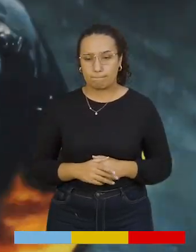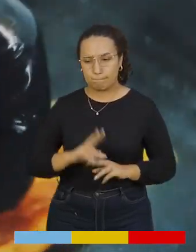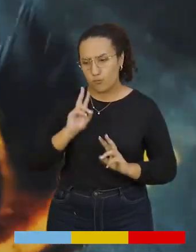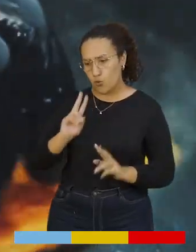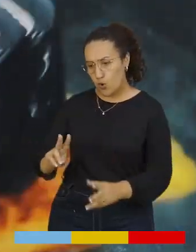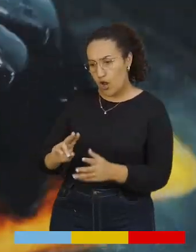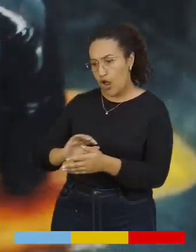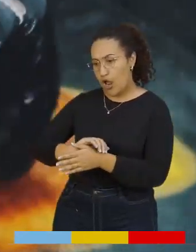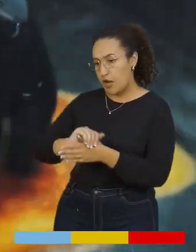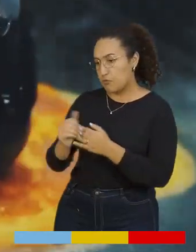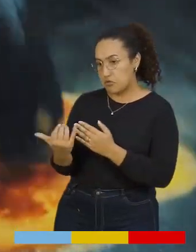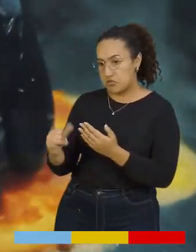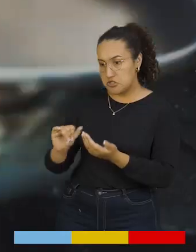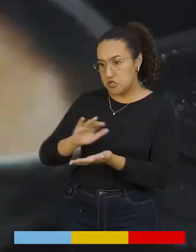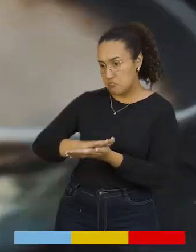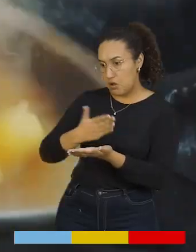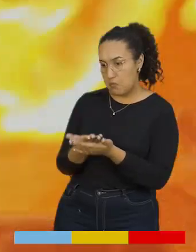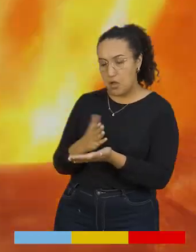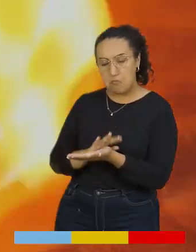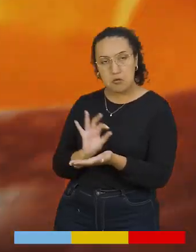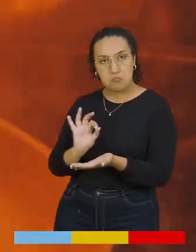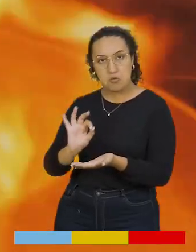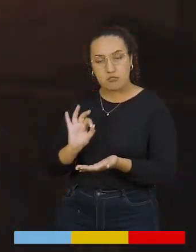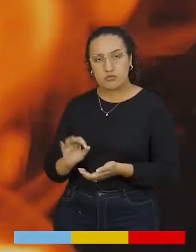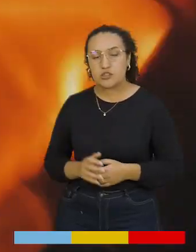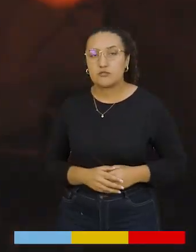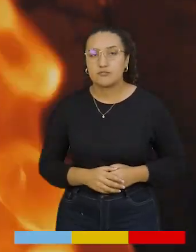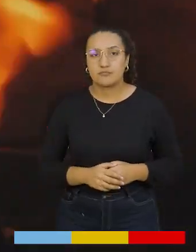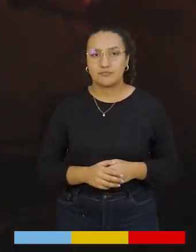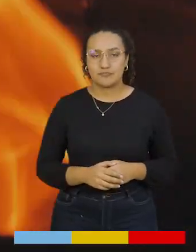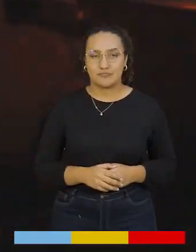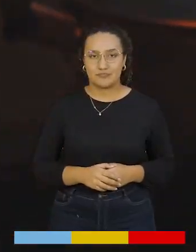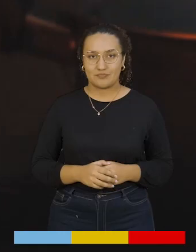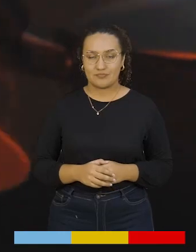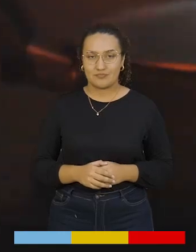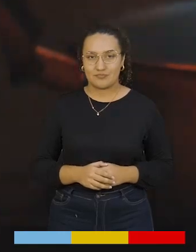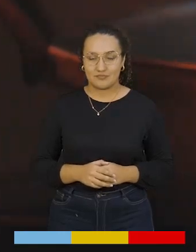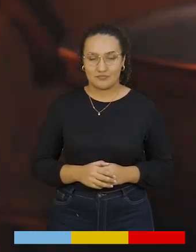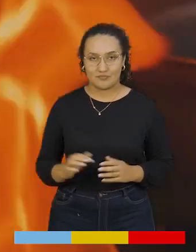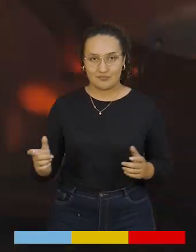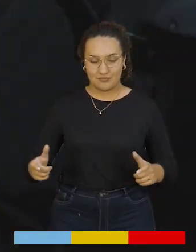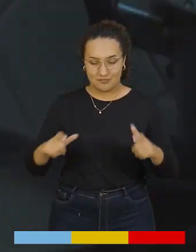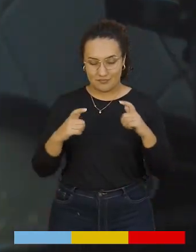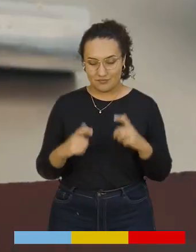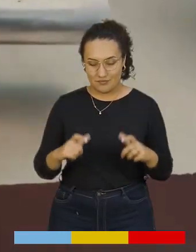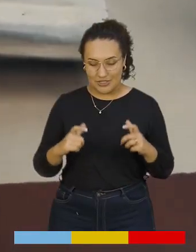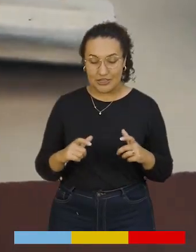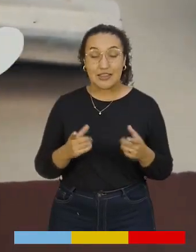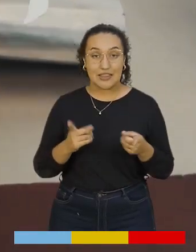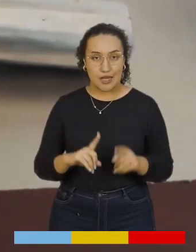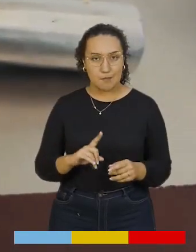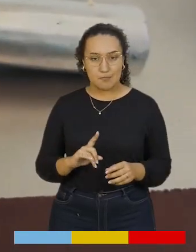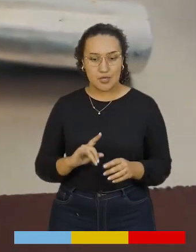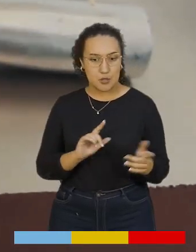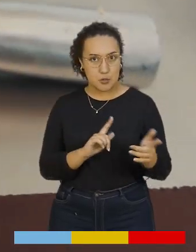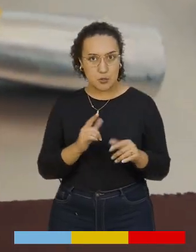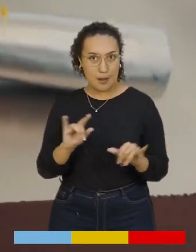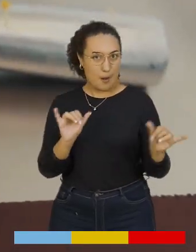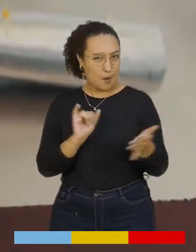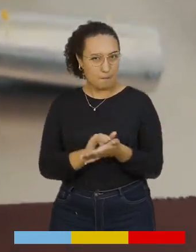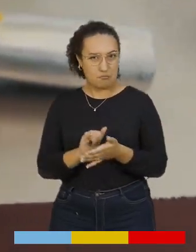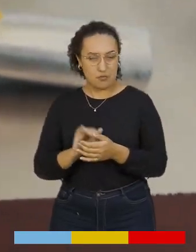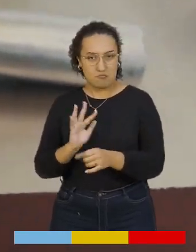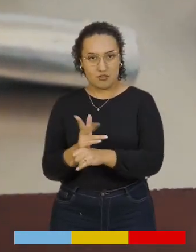la plancha. Listo, esas también ya están doraditas. Vamos al emplatado que, bueno, también lo vamos a hacer de manera artística.